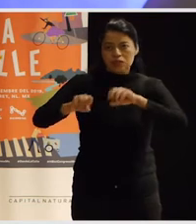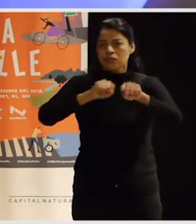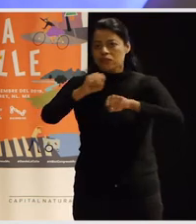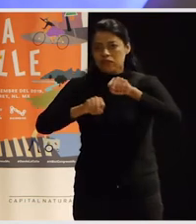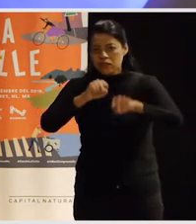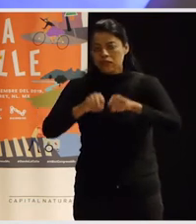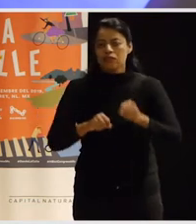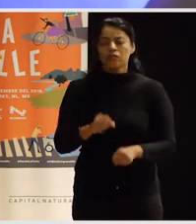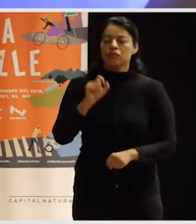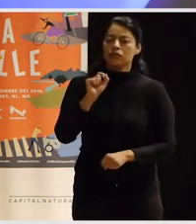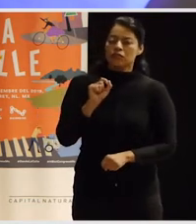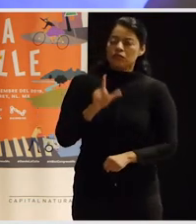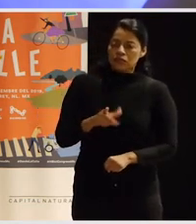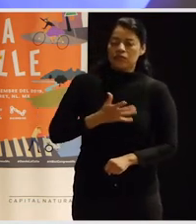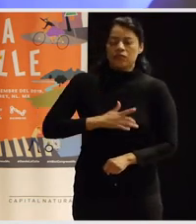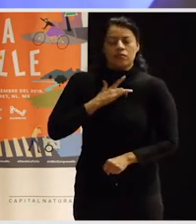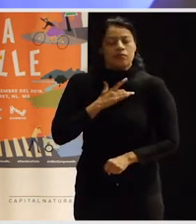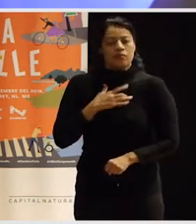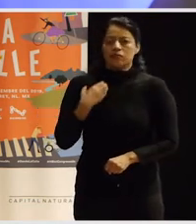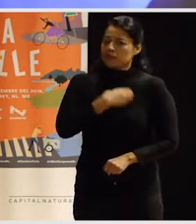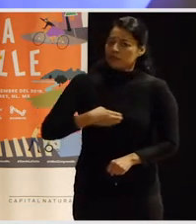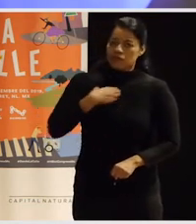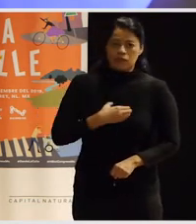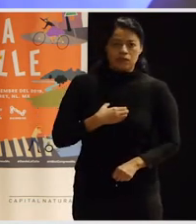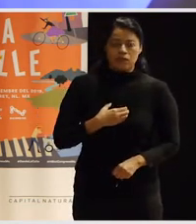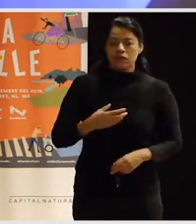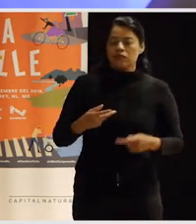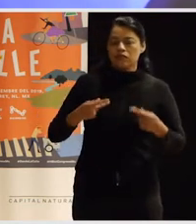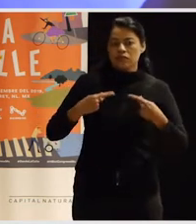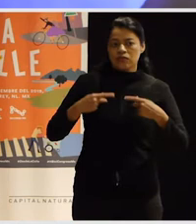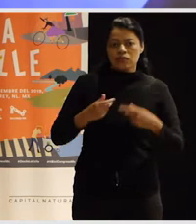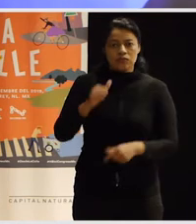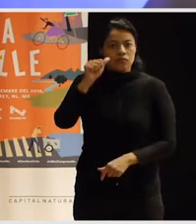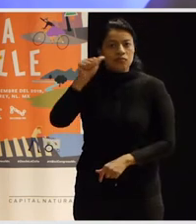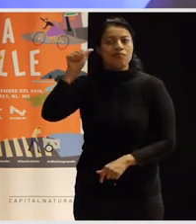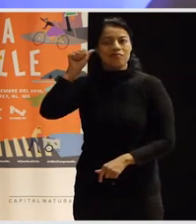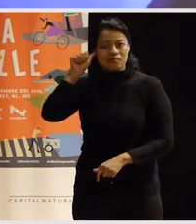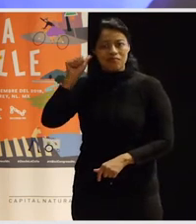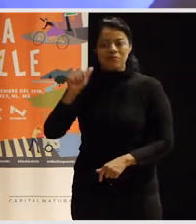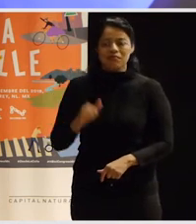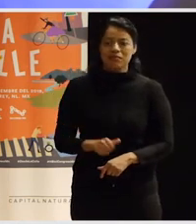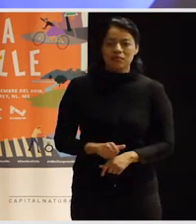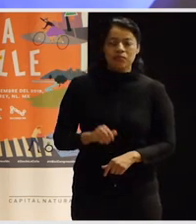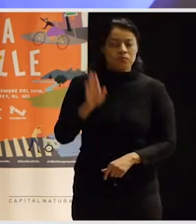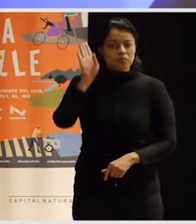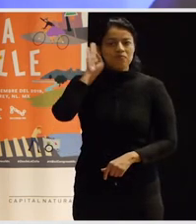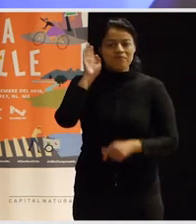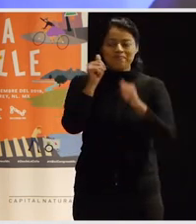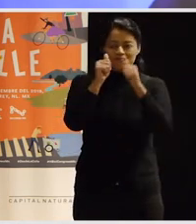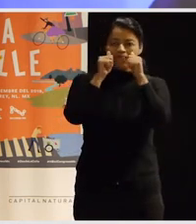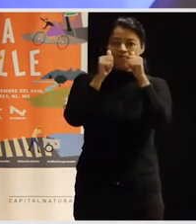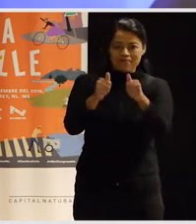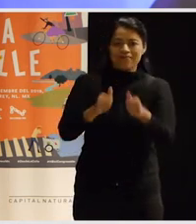También estoy muy contenta porque, bueno, quienes estuvieron acá ayer, estuvieron escuchando que